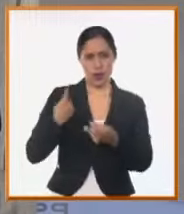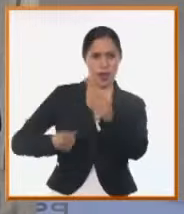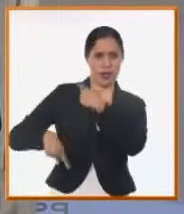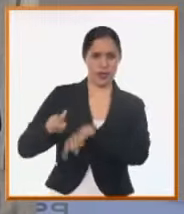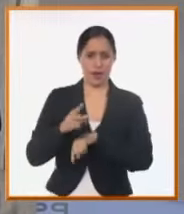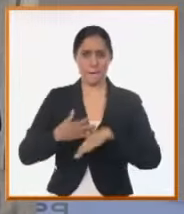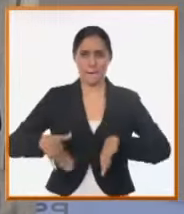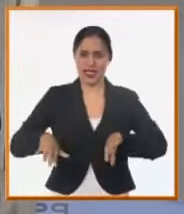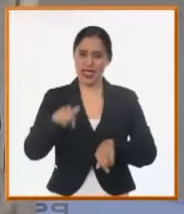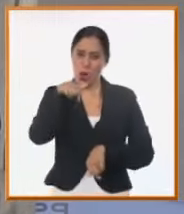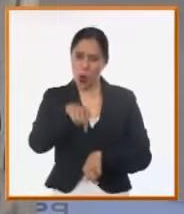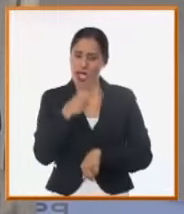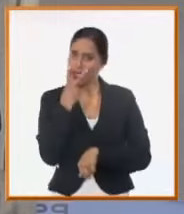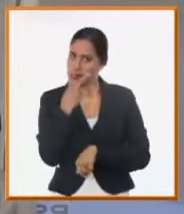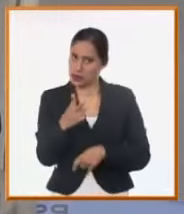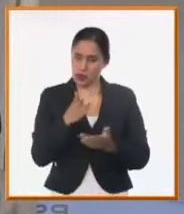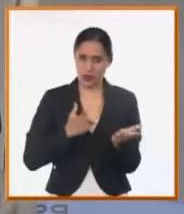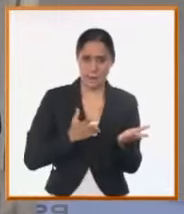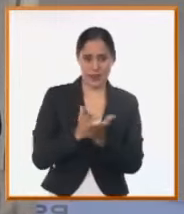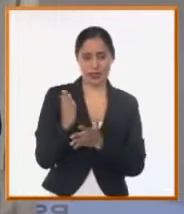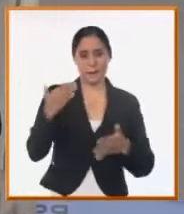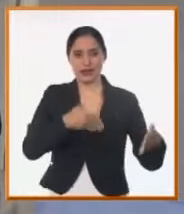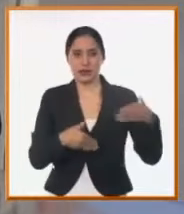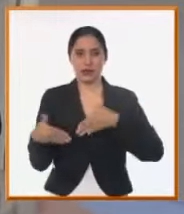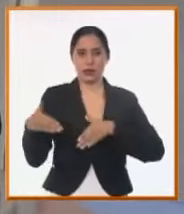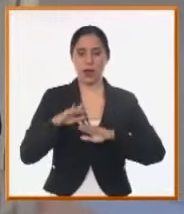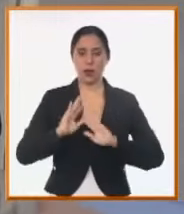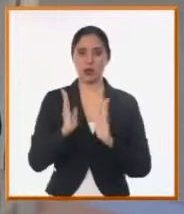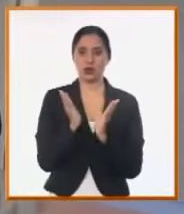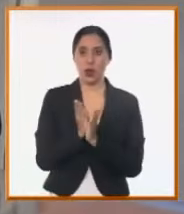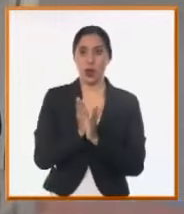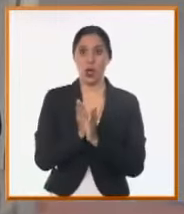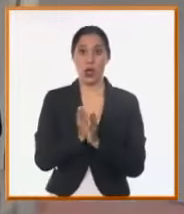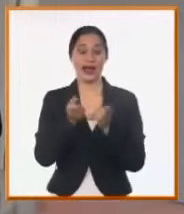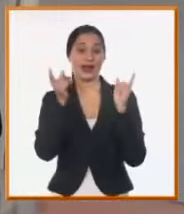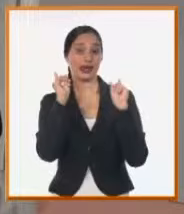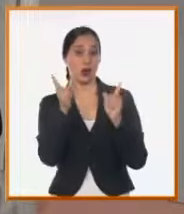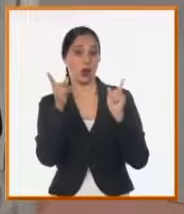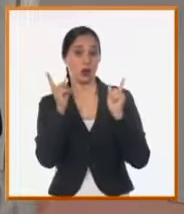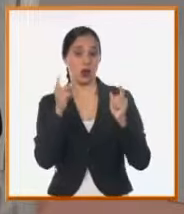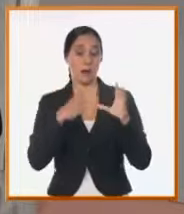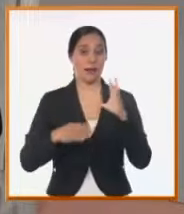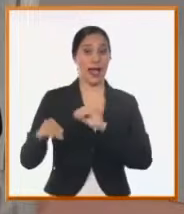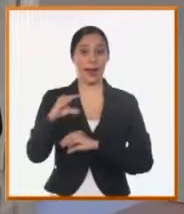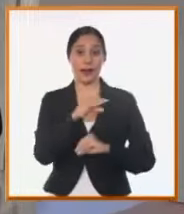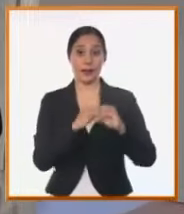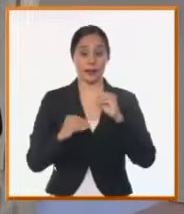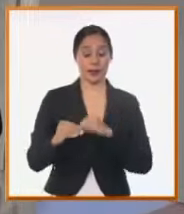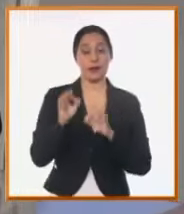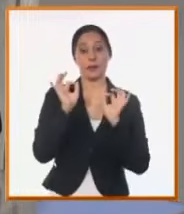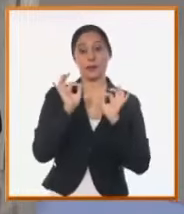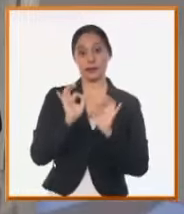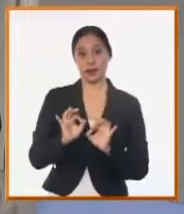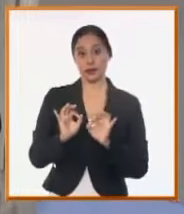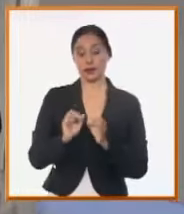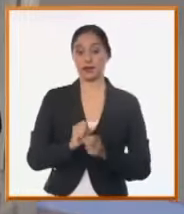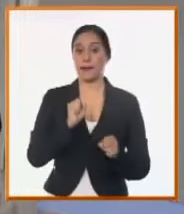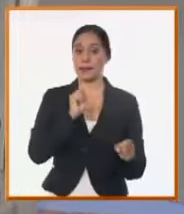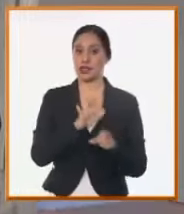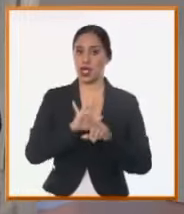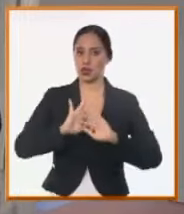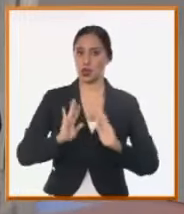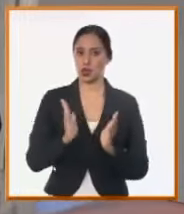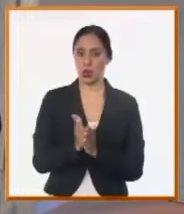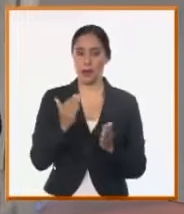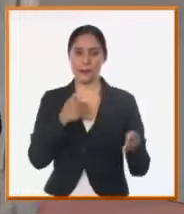dimos atención, seguimiento y participamos incluso directamente en el foro de debate que se llevó a cabo y realmente hubo presencia de